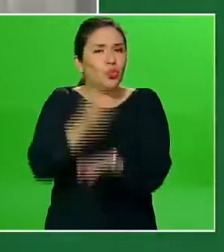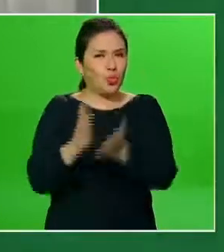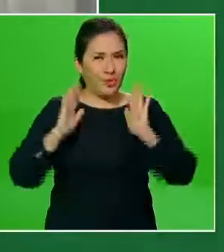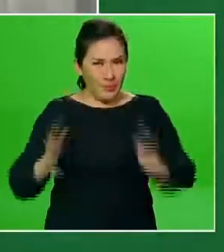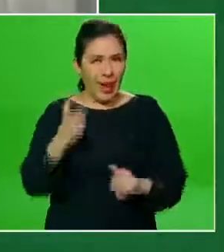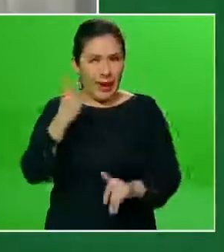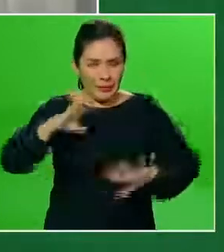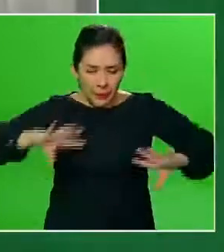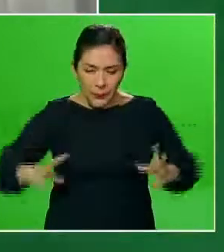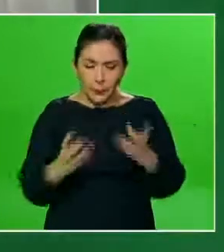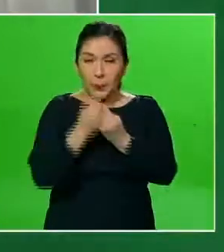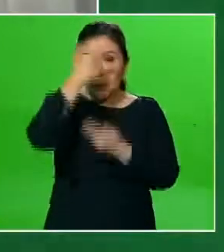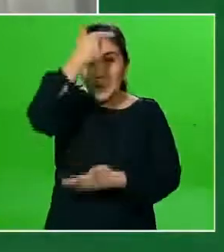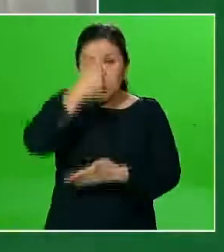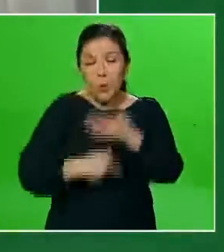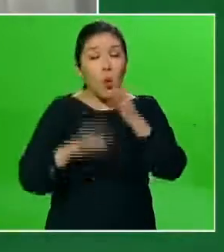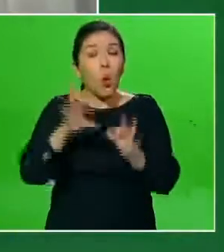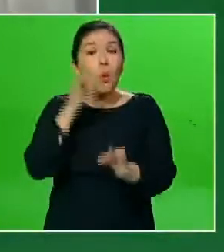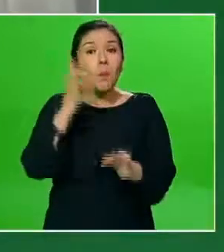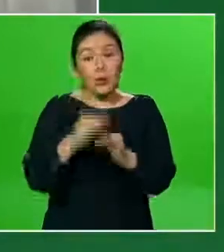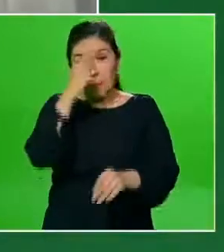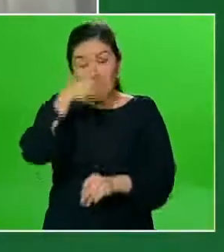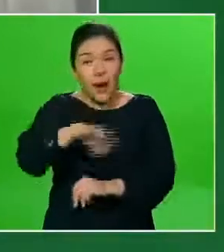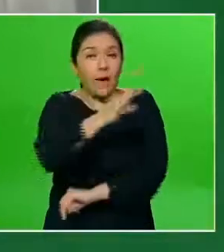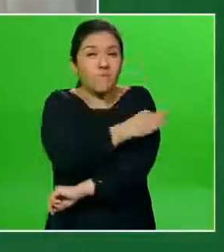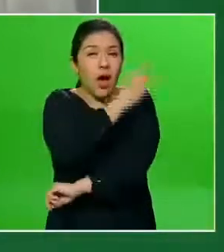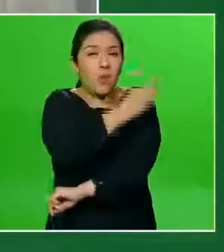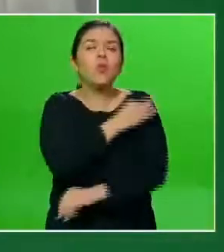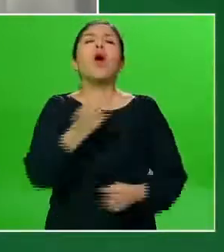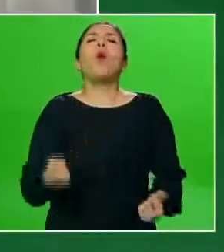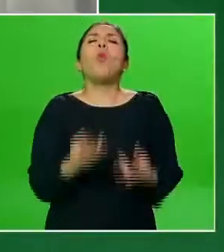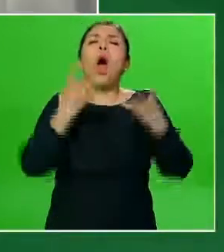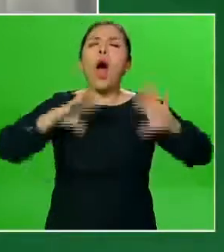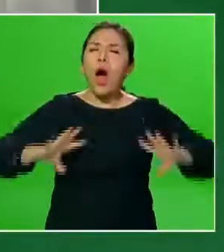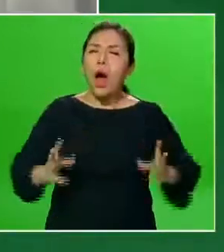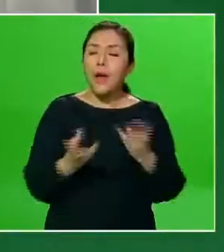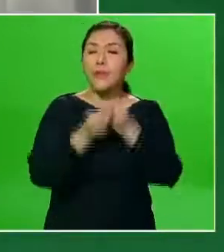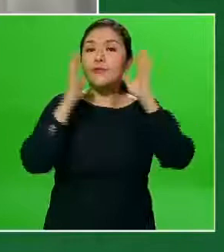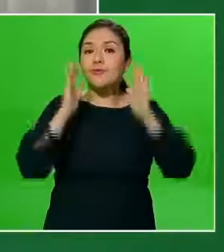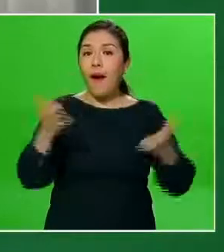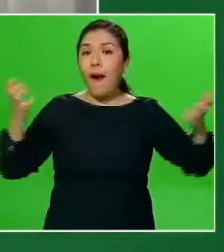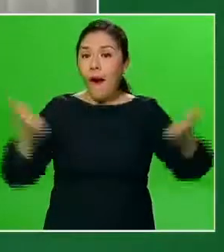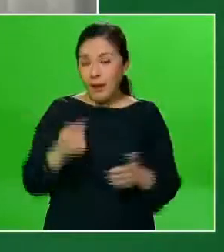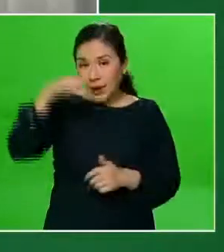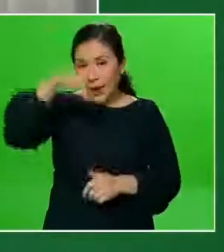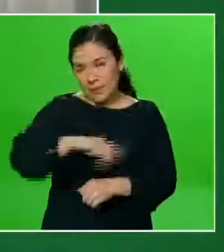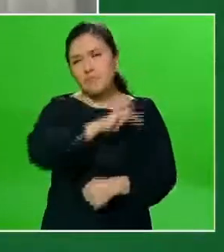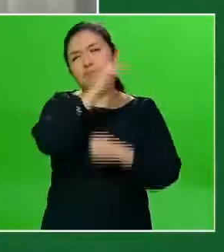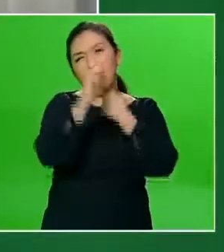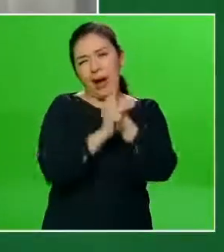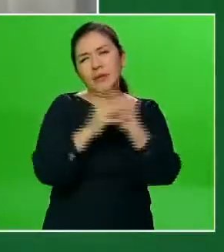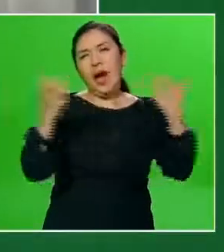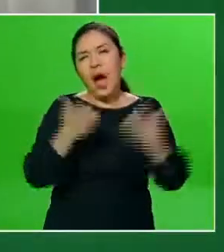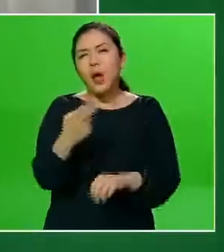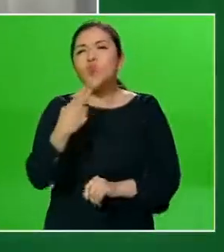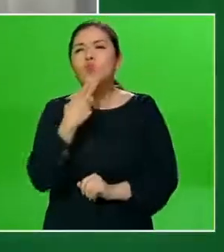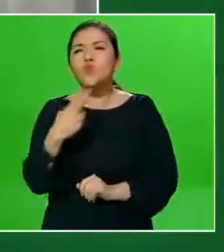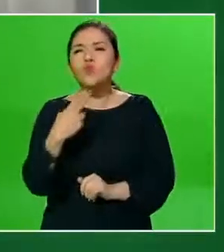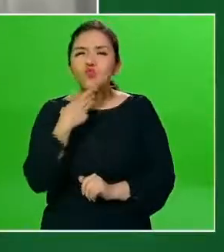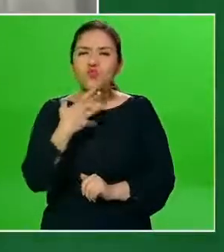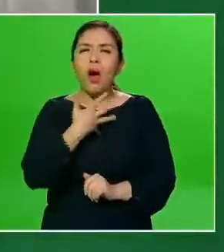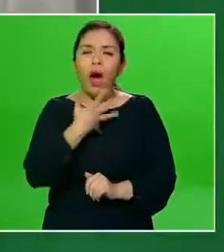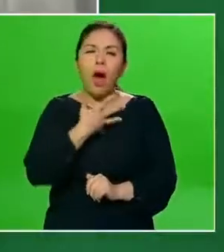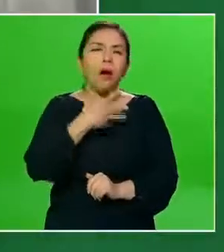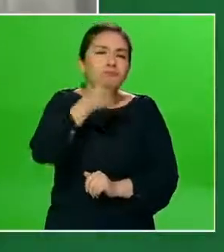esquemas completos para todos los biológicos que actualmente se están manejando o se encuentran